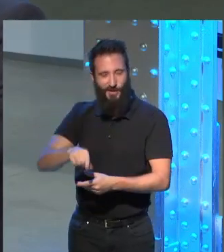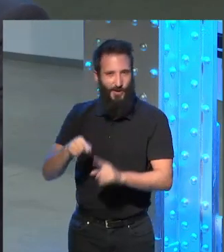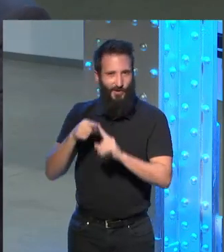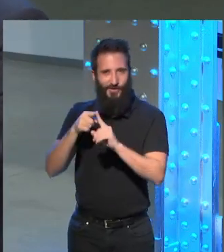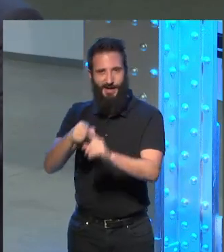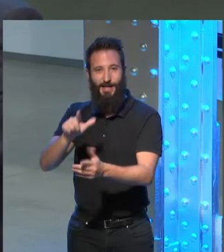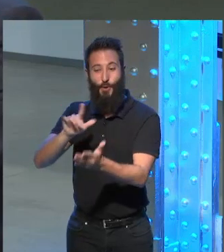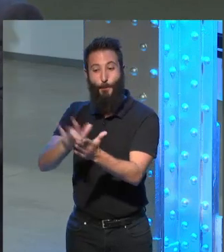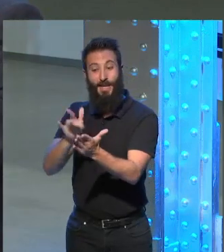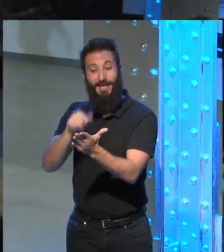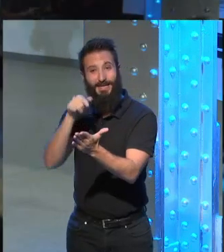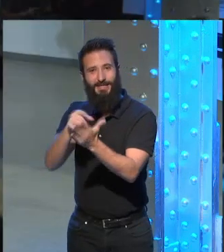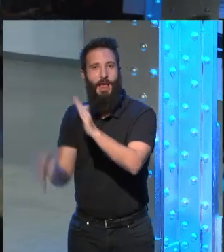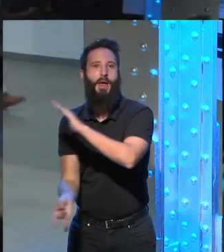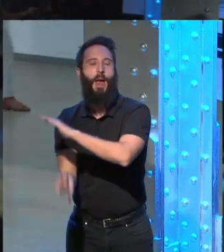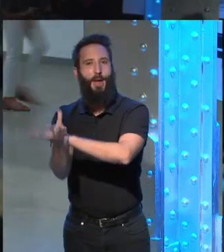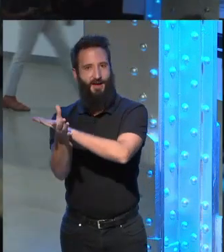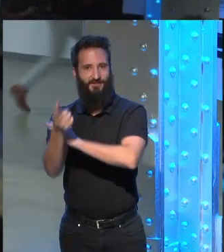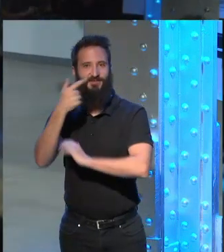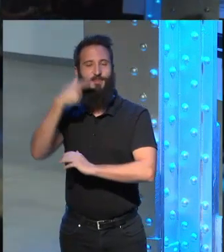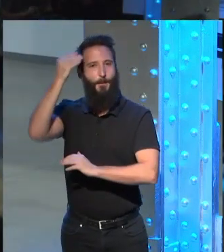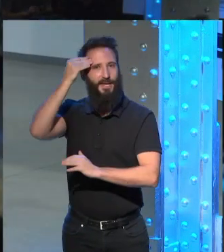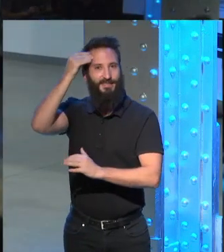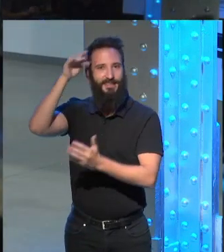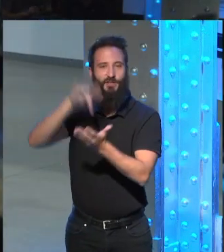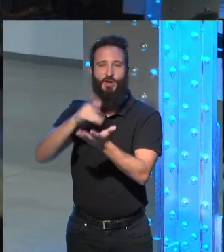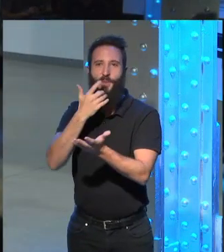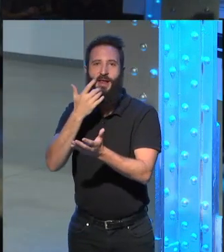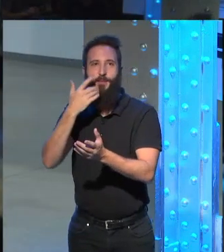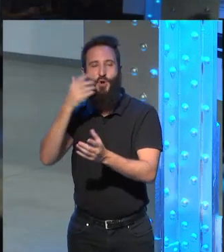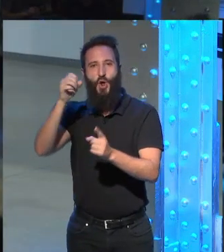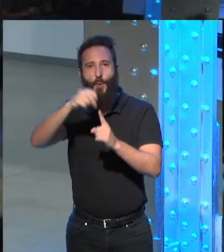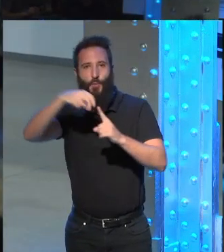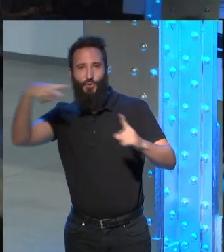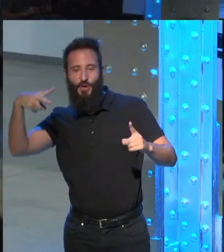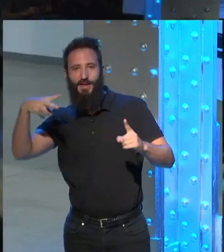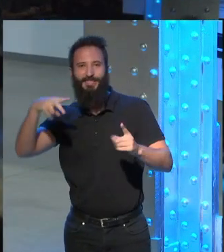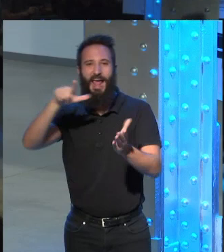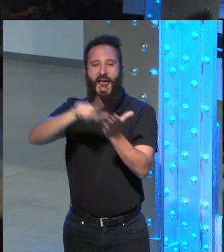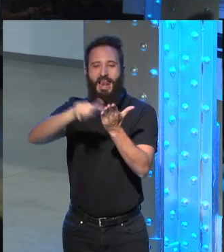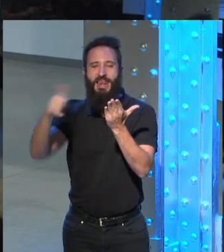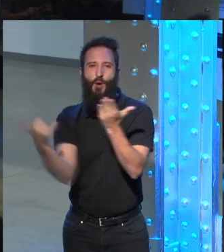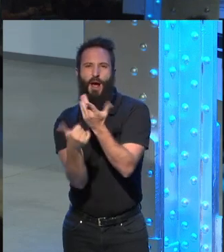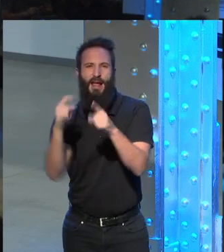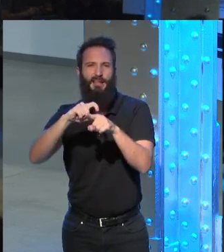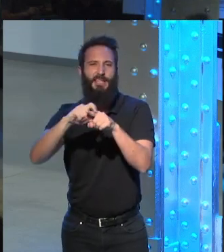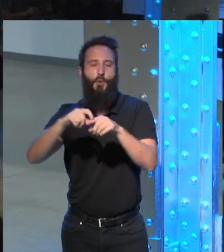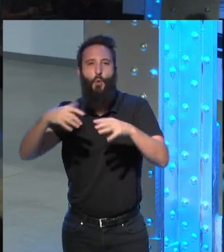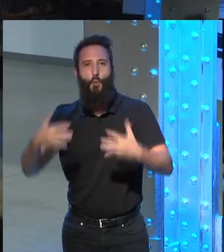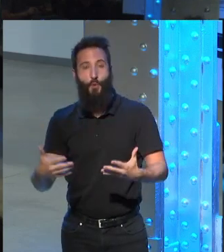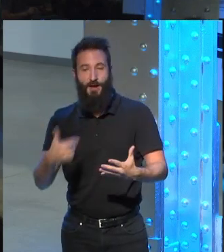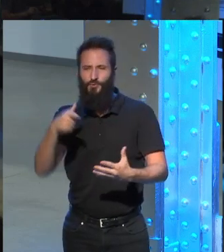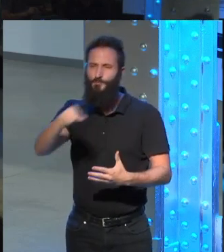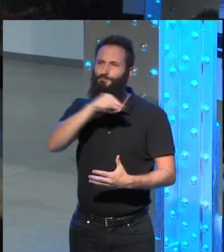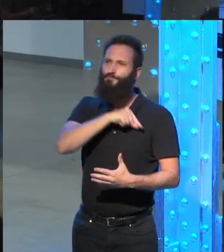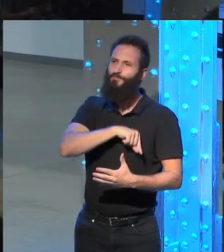crear esa página y está pensado en cosas muy técnicas como el punto de vista el tipo de lenguaje que se usa cómo sentiste